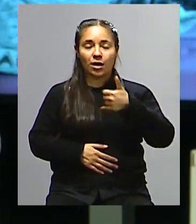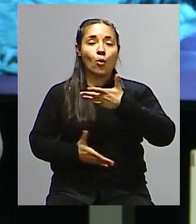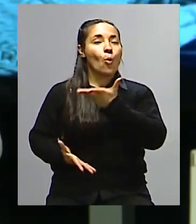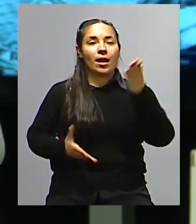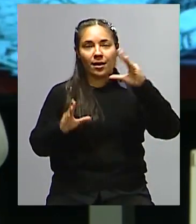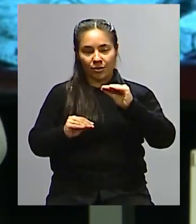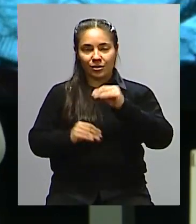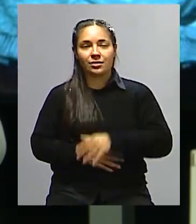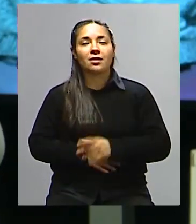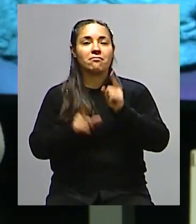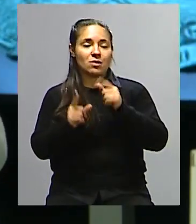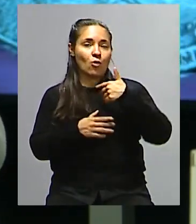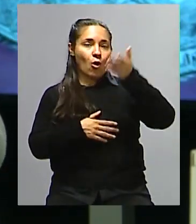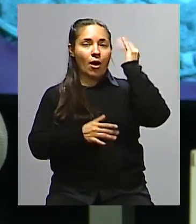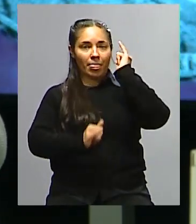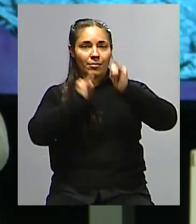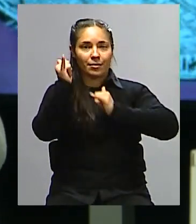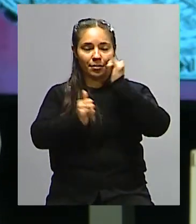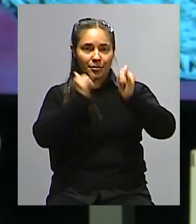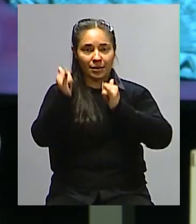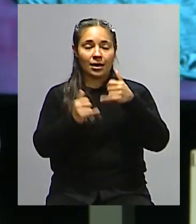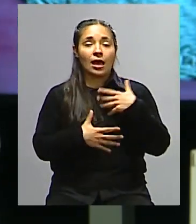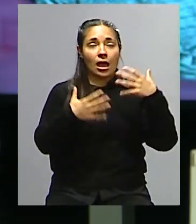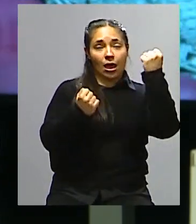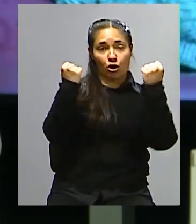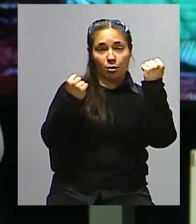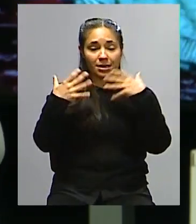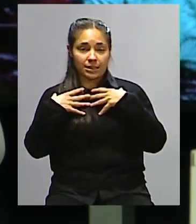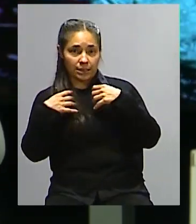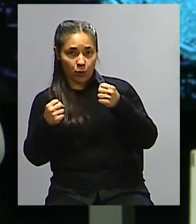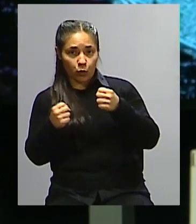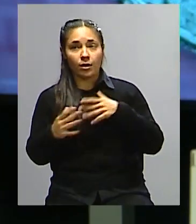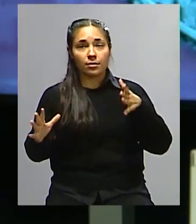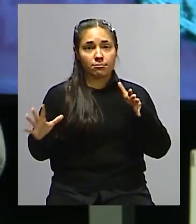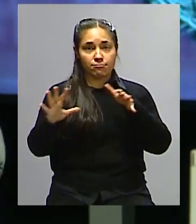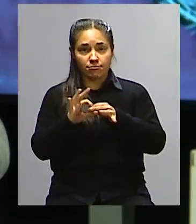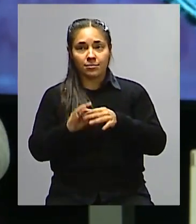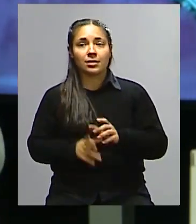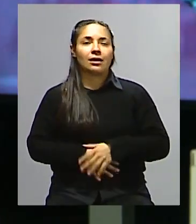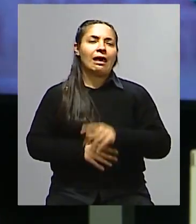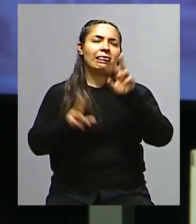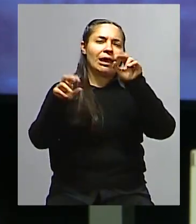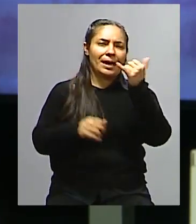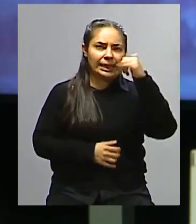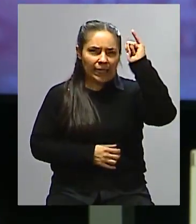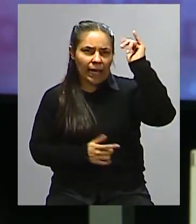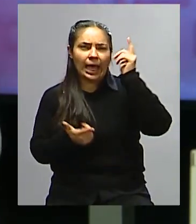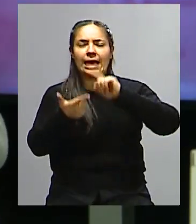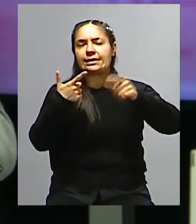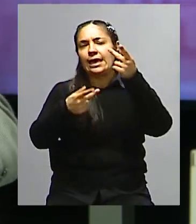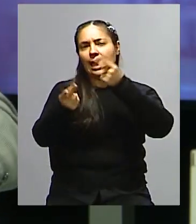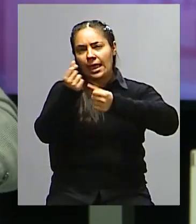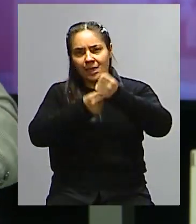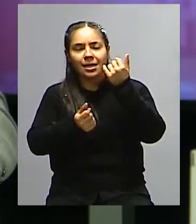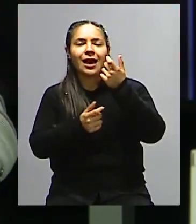como decíamos en un programa pasado, a la intersección entre la economía y la salud. Ya no vamos a hablar de tasa de interés, no vamos a hablar del tipo de cambio,